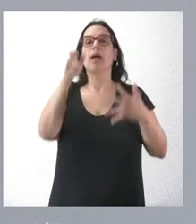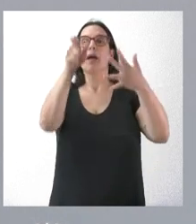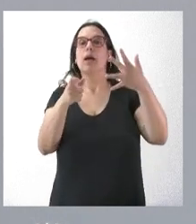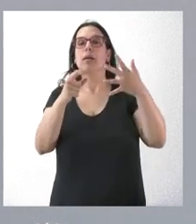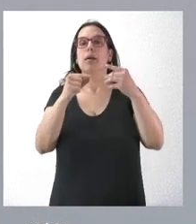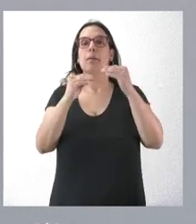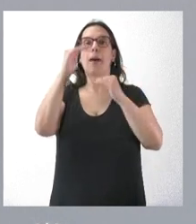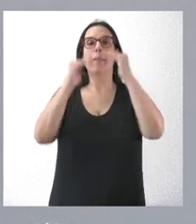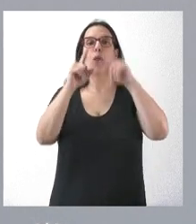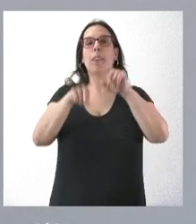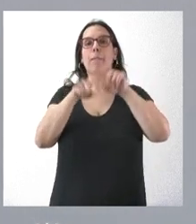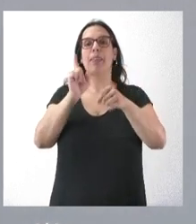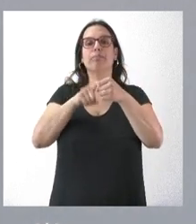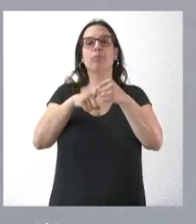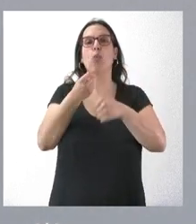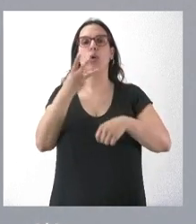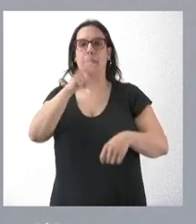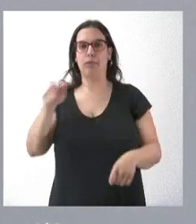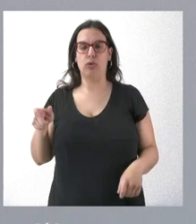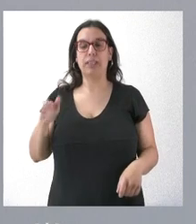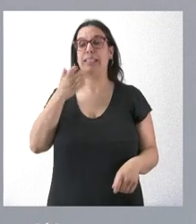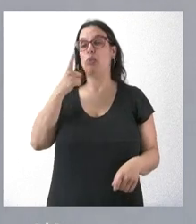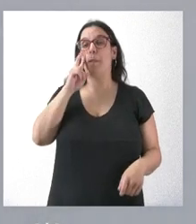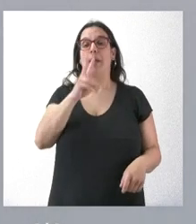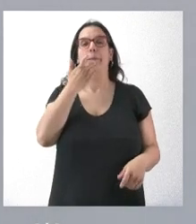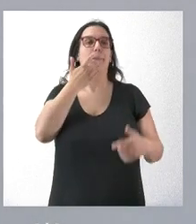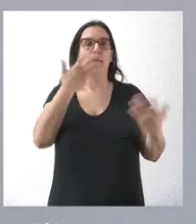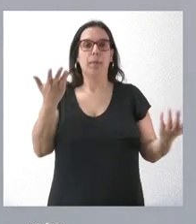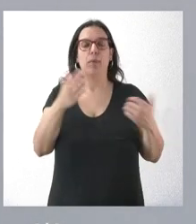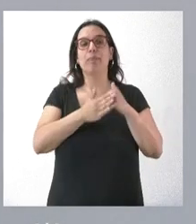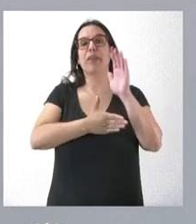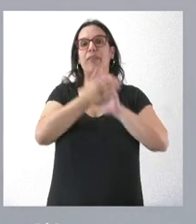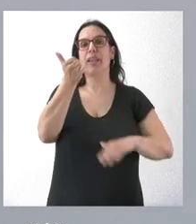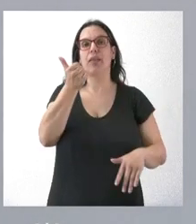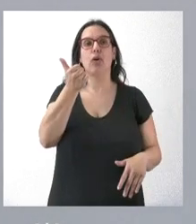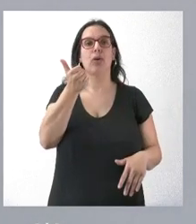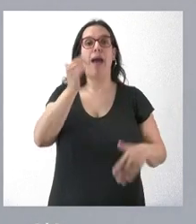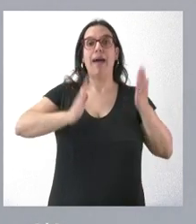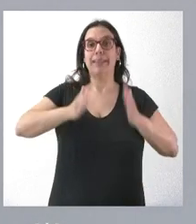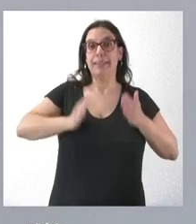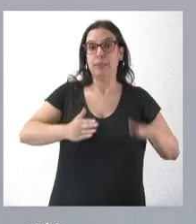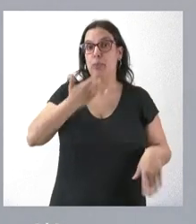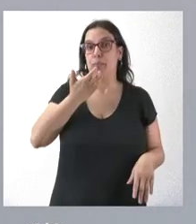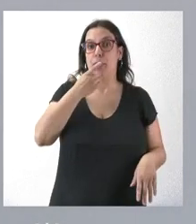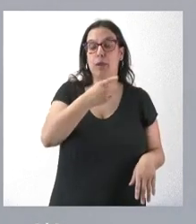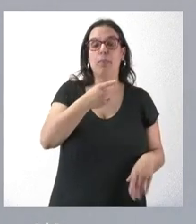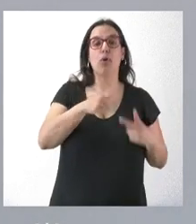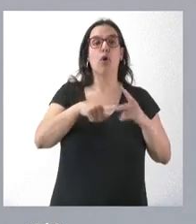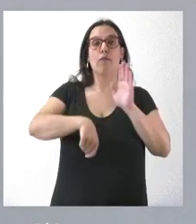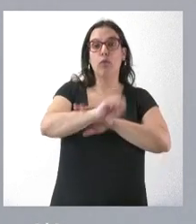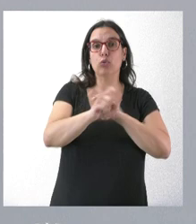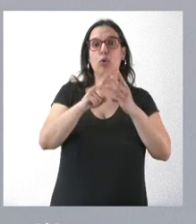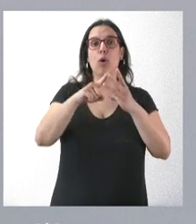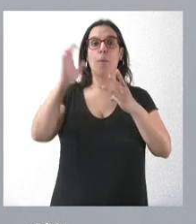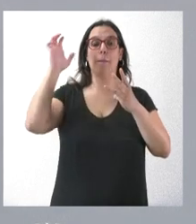de personas federadas en cada una de ellas. Si ustedes hacen un repaso, ven ustedes que federaciones como la de atletismo, como la de fútbol, como la de